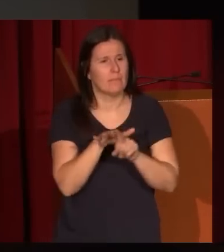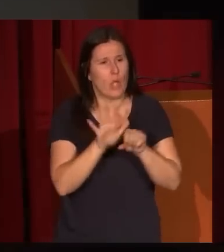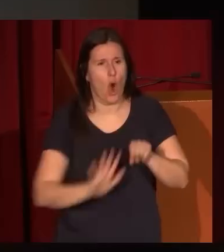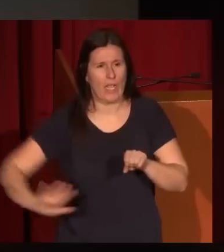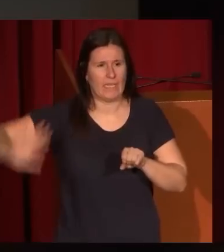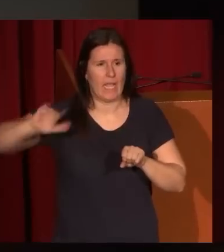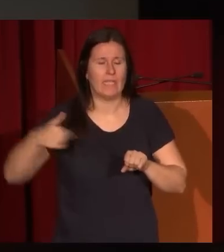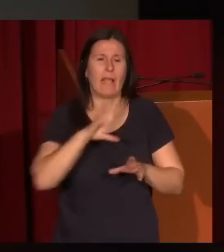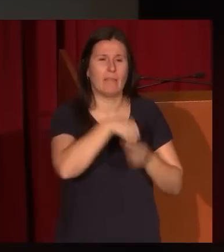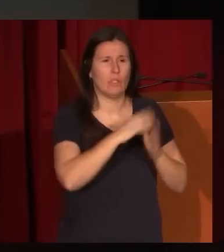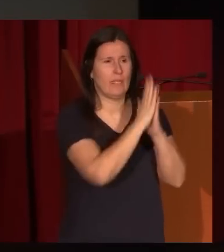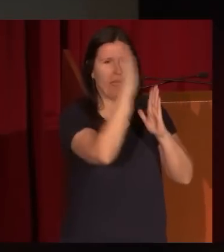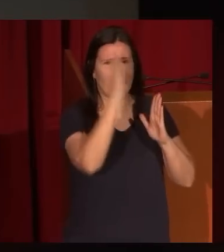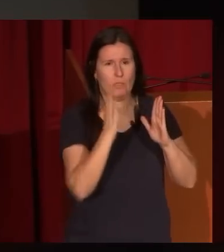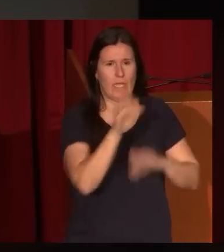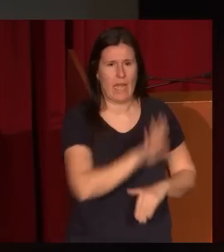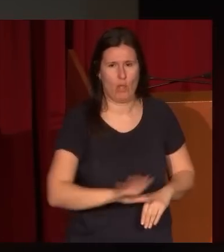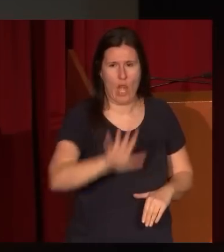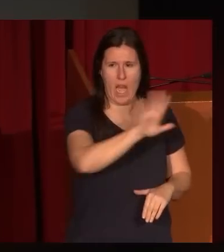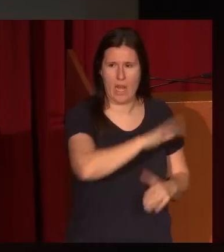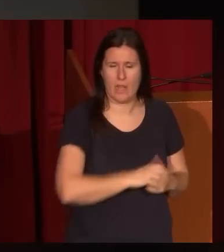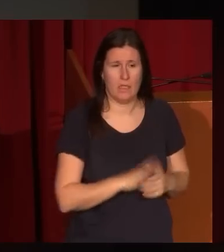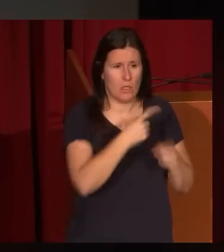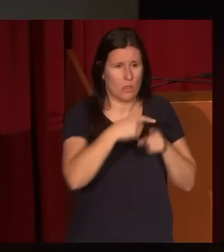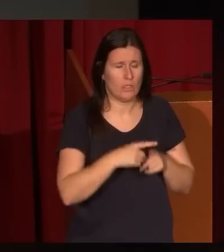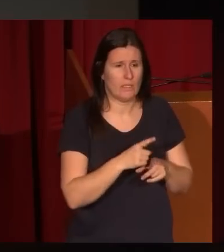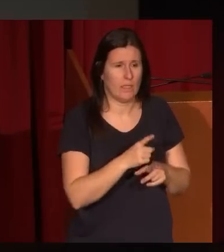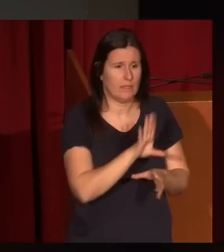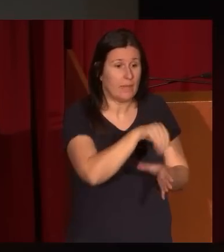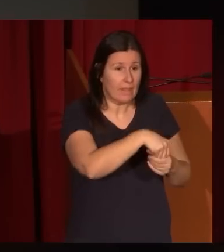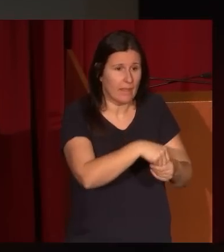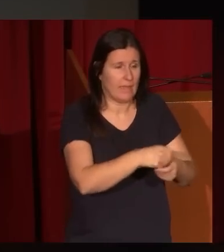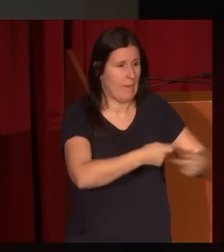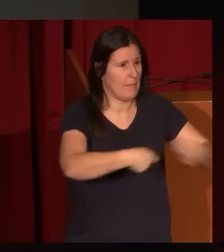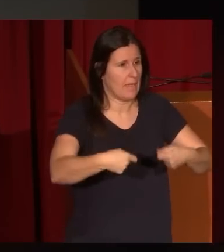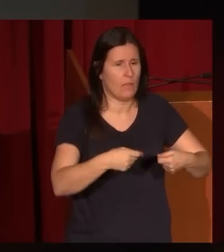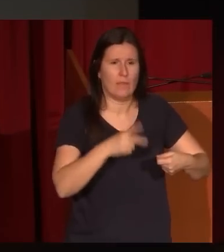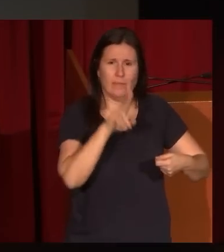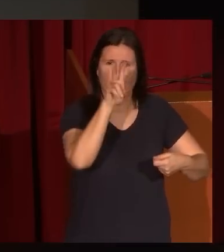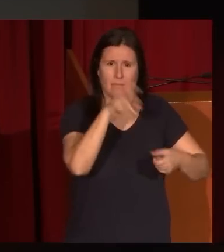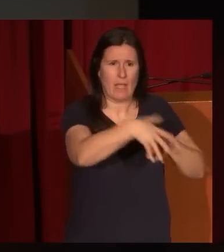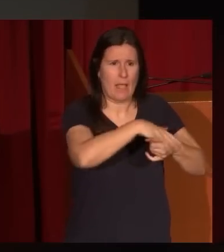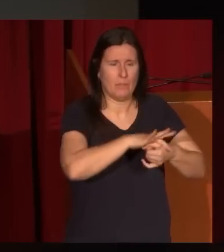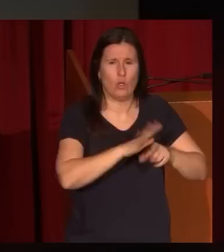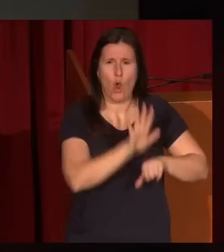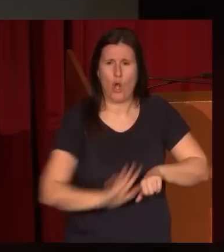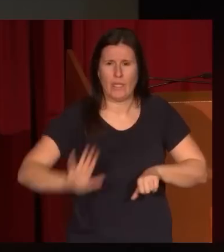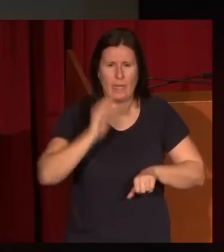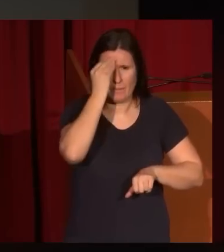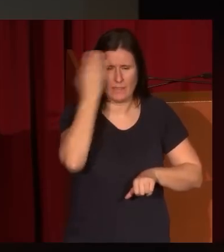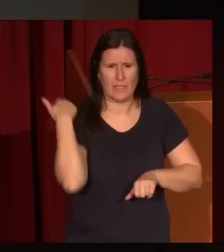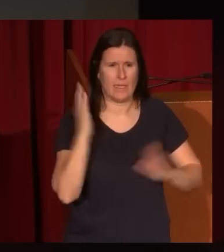Biblioteca Nacional, cosas que van apareciendo en el mercado de ese mundo oriental. Piensen que en este año 67